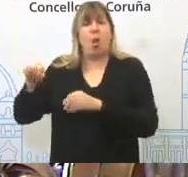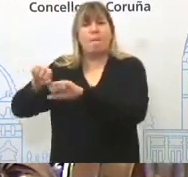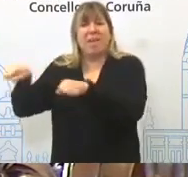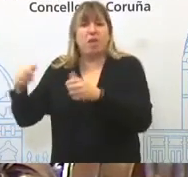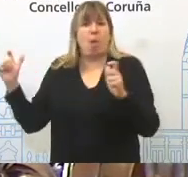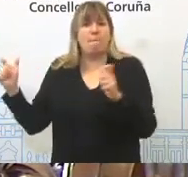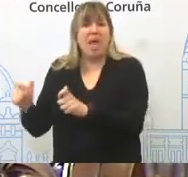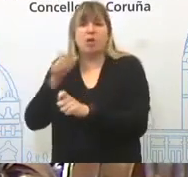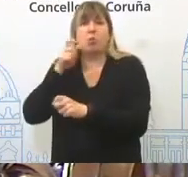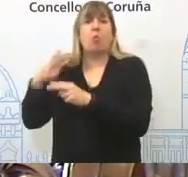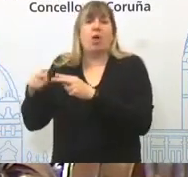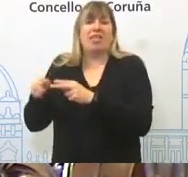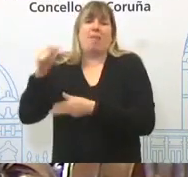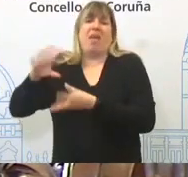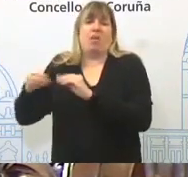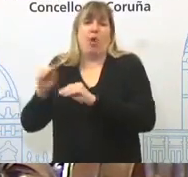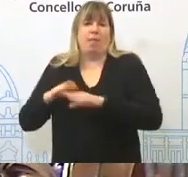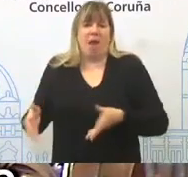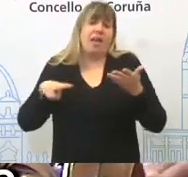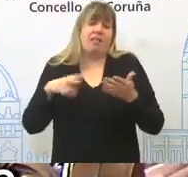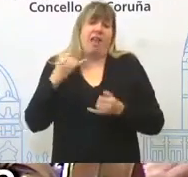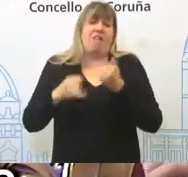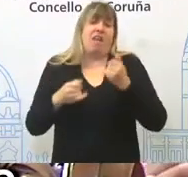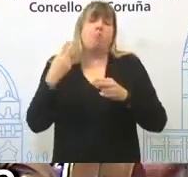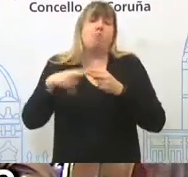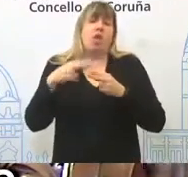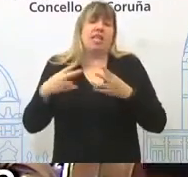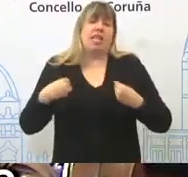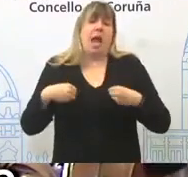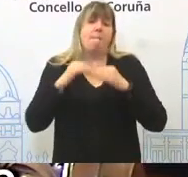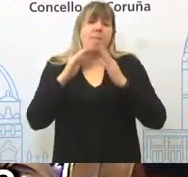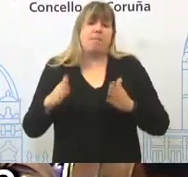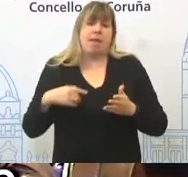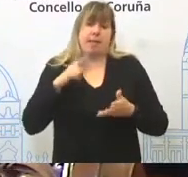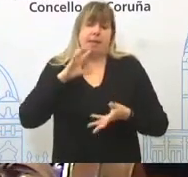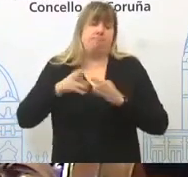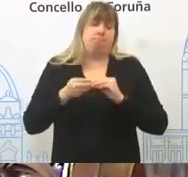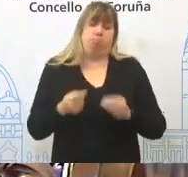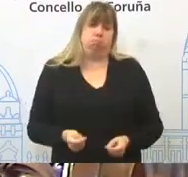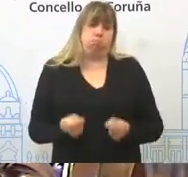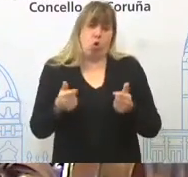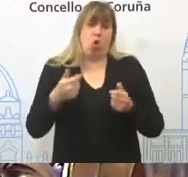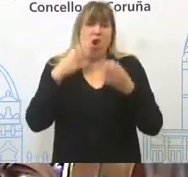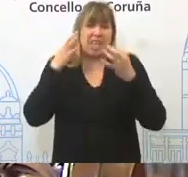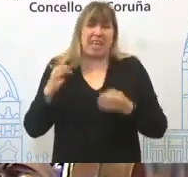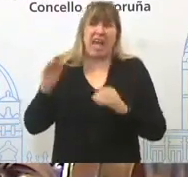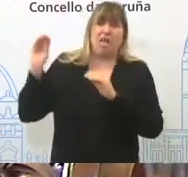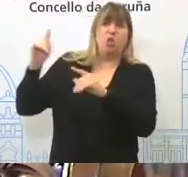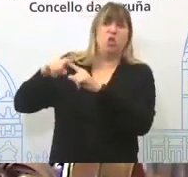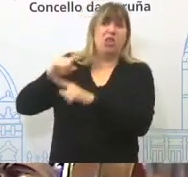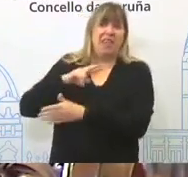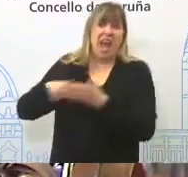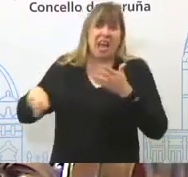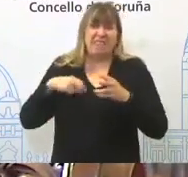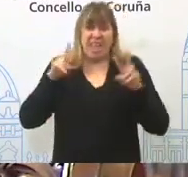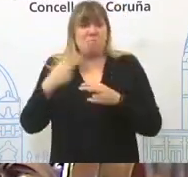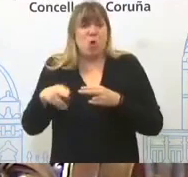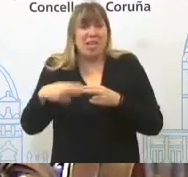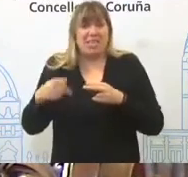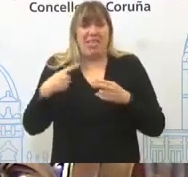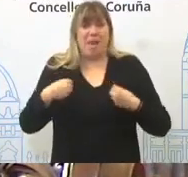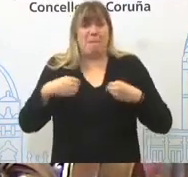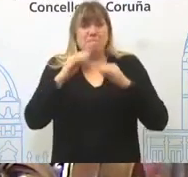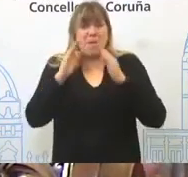coa xunta de Galicia completamente desaparecida, coa oposición parlamentaria no horreo sorprendentemente ausente do debate sobre a vivenda